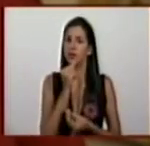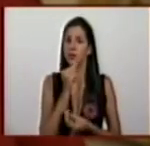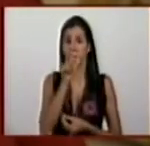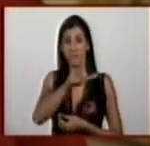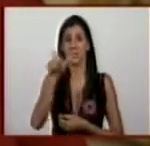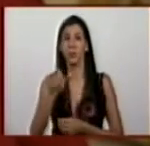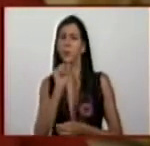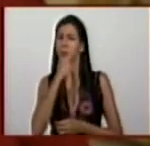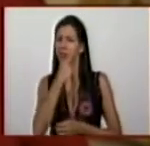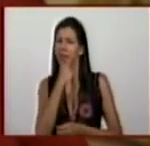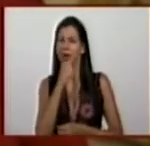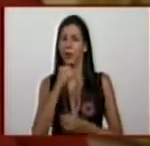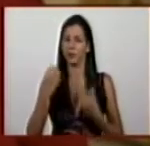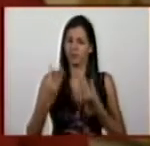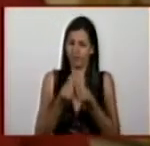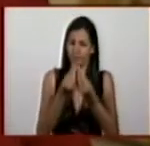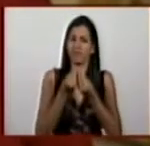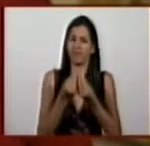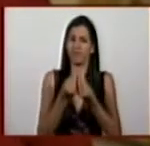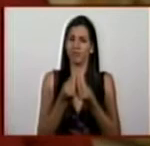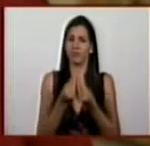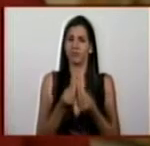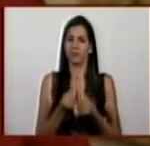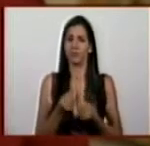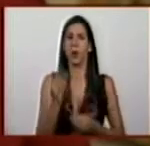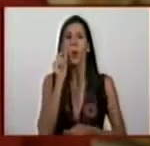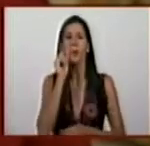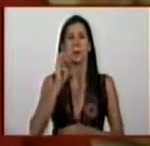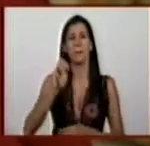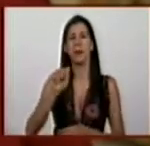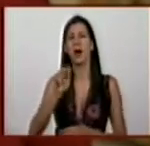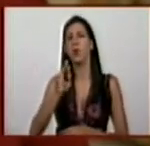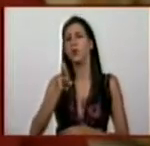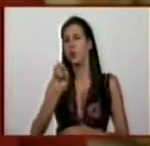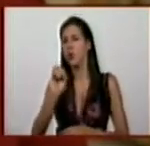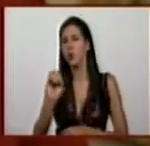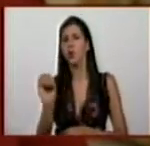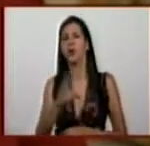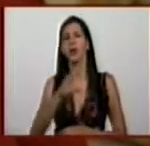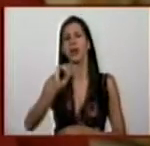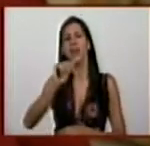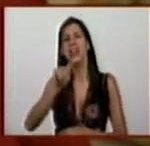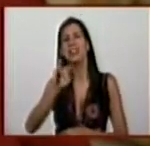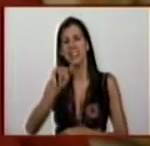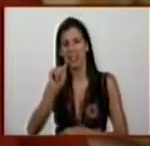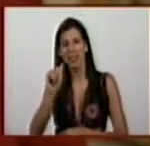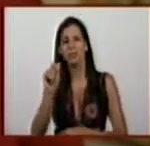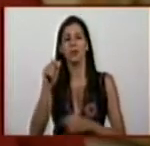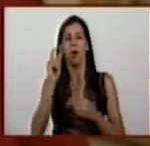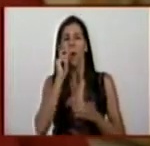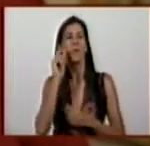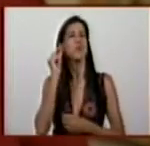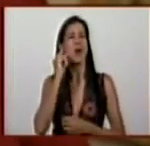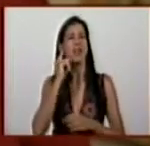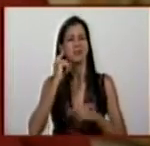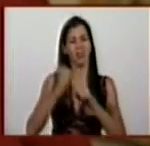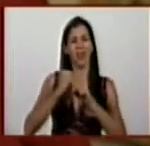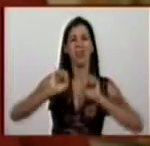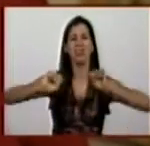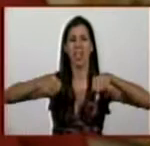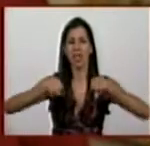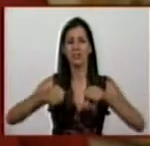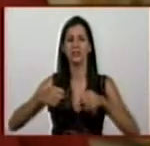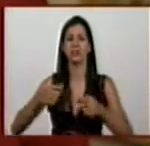pensionados, las pensionadas, por Mauro de Catia, por los compatriotas mototaxistas, por los taxistas, por los